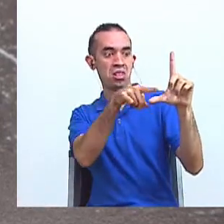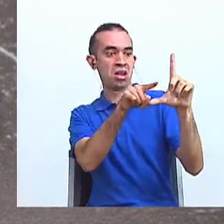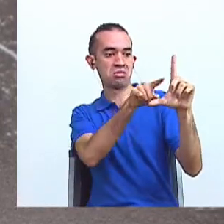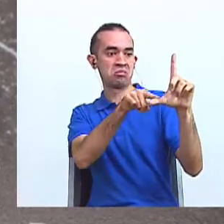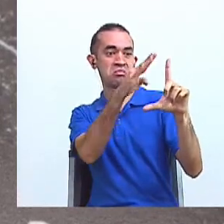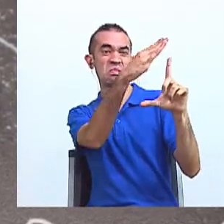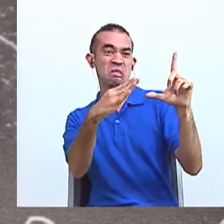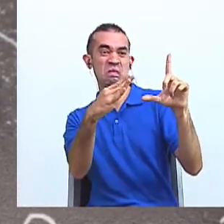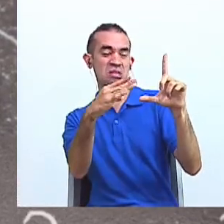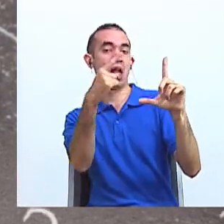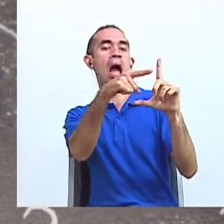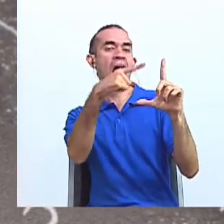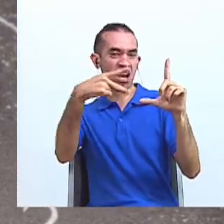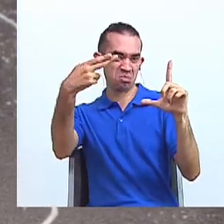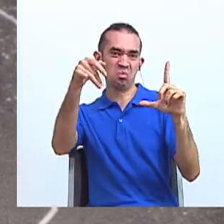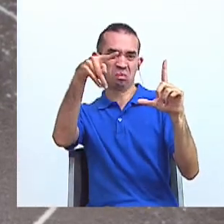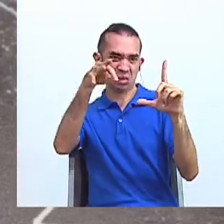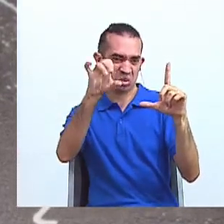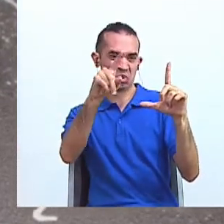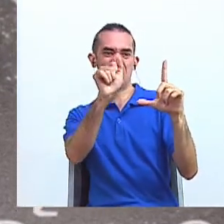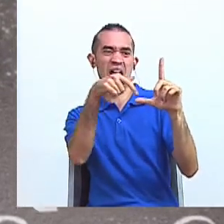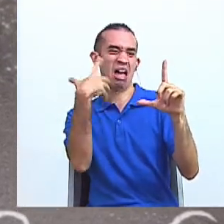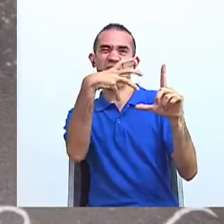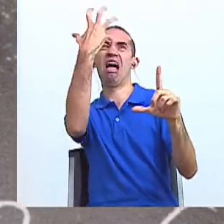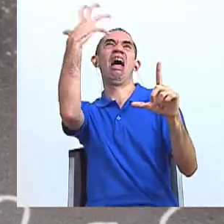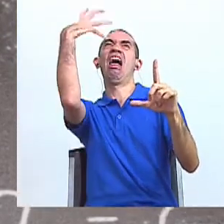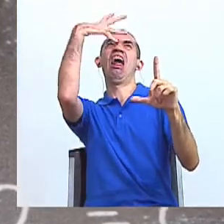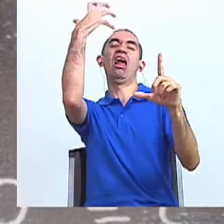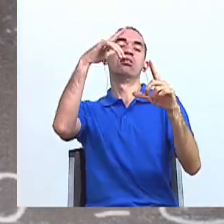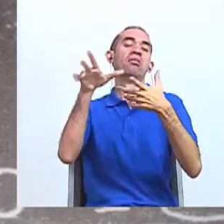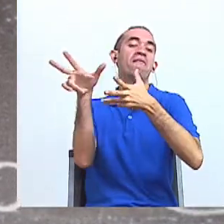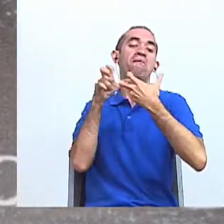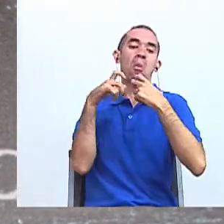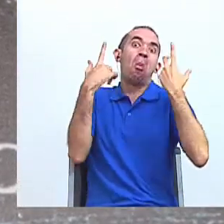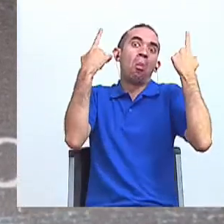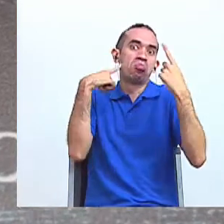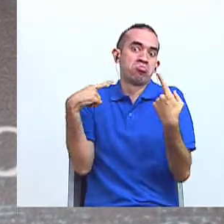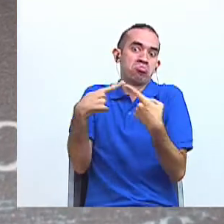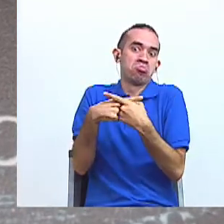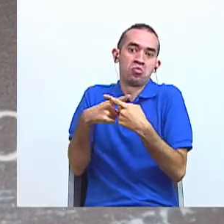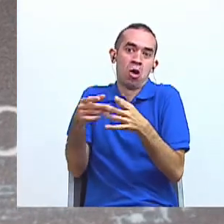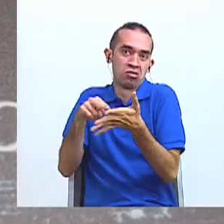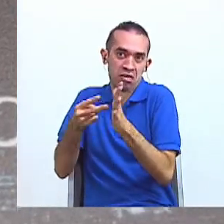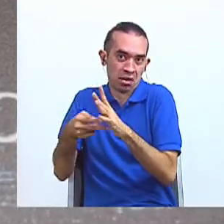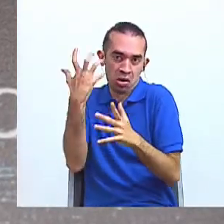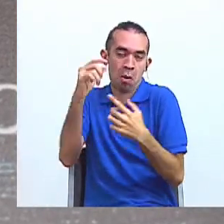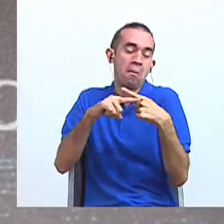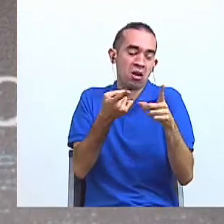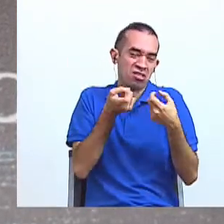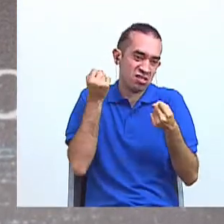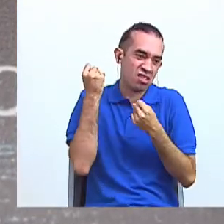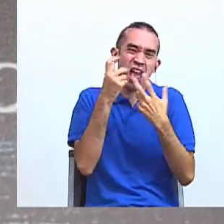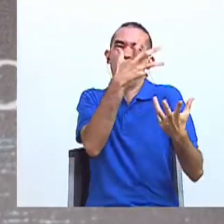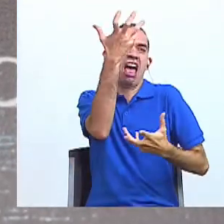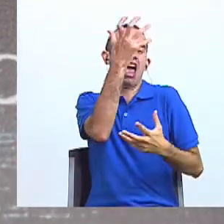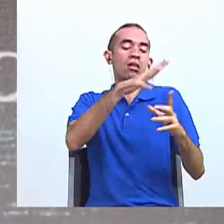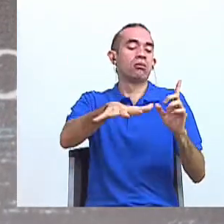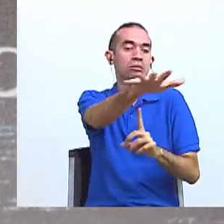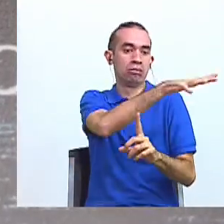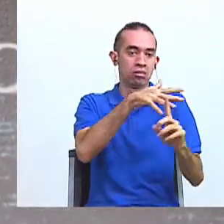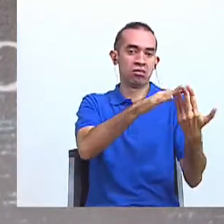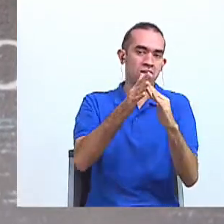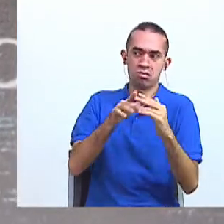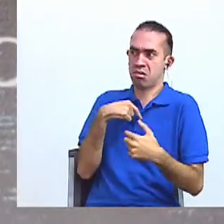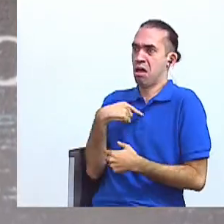ángulo recto en un triángulo rectángulo. Frase que más tarde causaba estupor entre los habitantes del idilio, y la